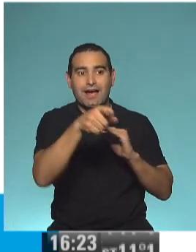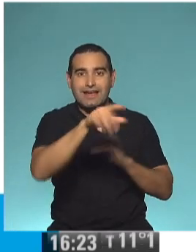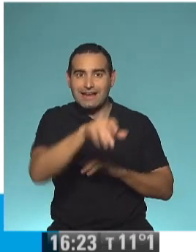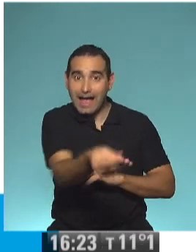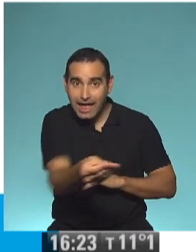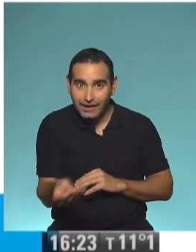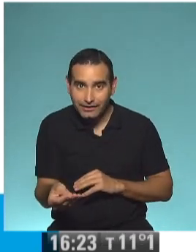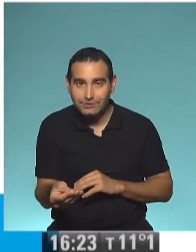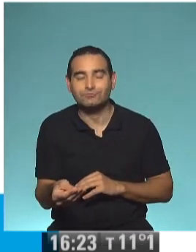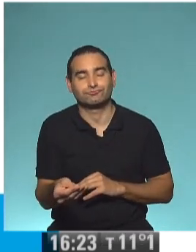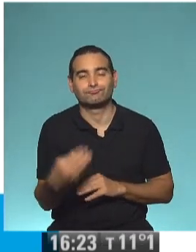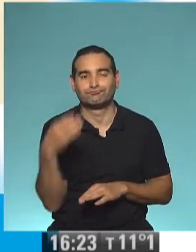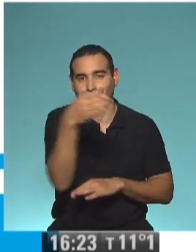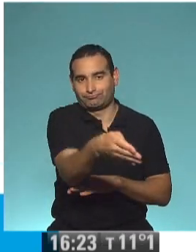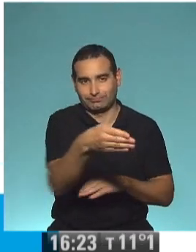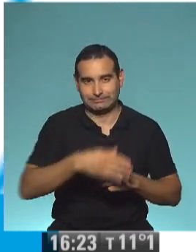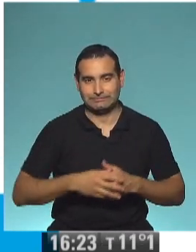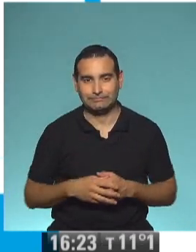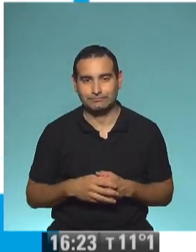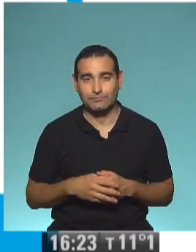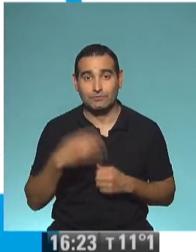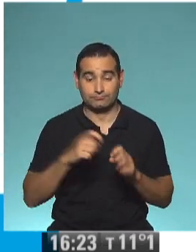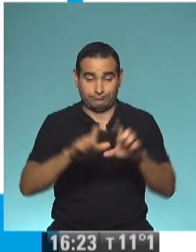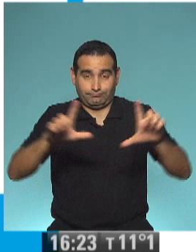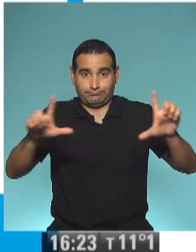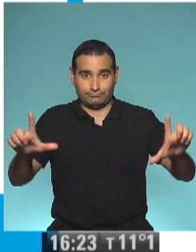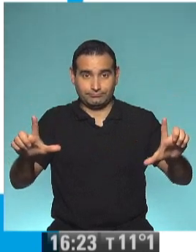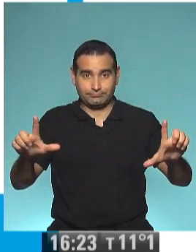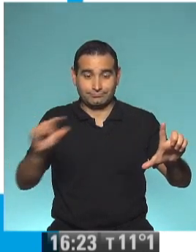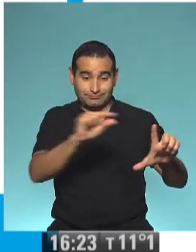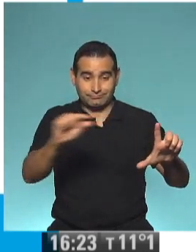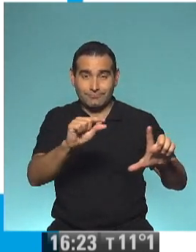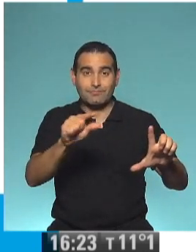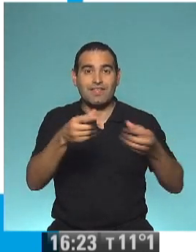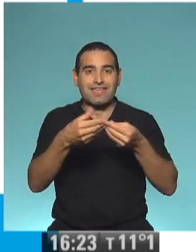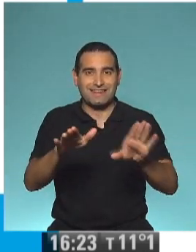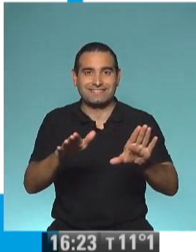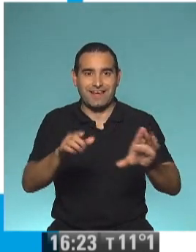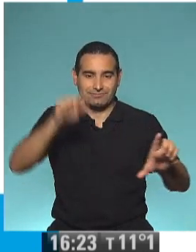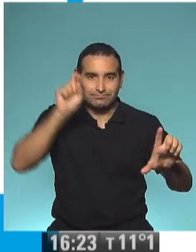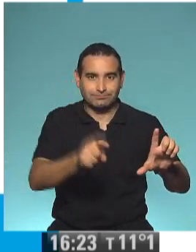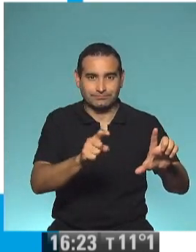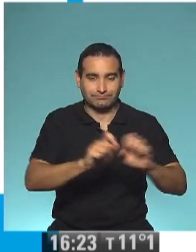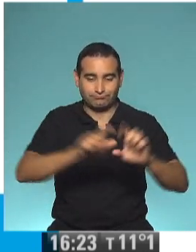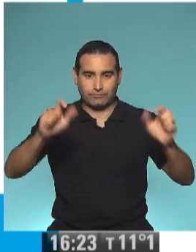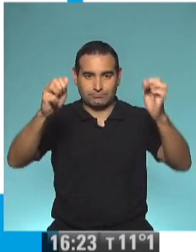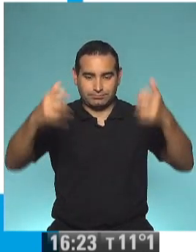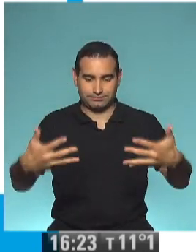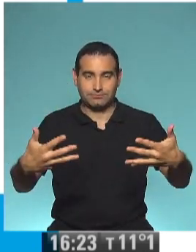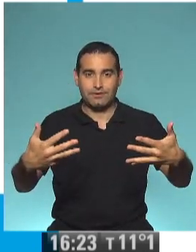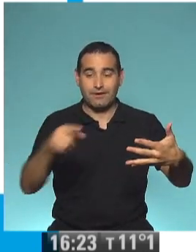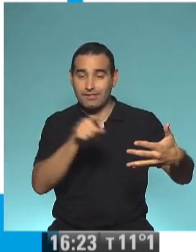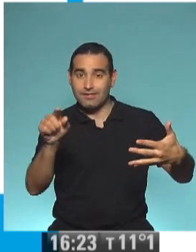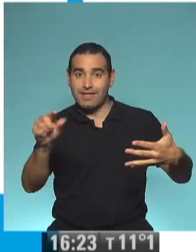operaciones más cercano a tu casa. En la pantalla principal, seleccioná la opción Iniciar. Presioná